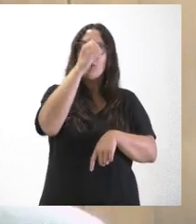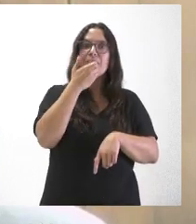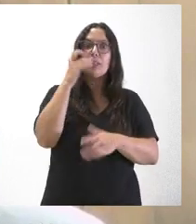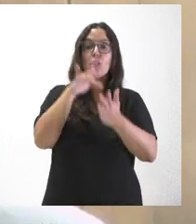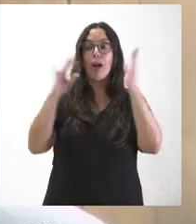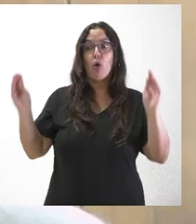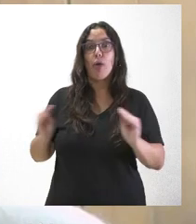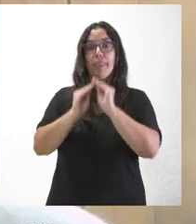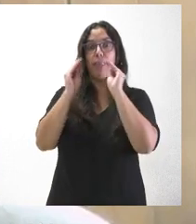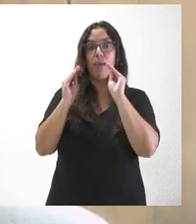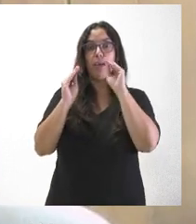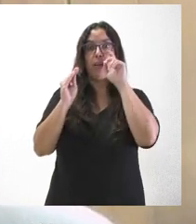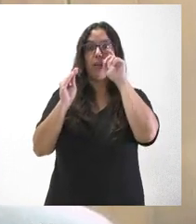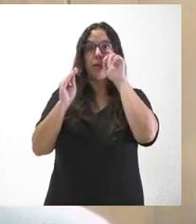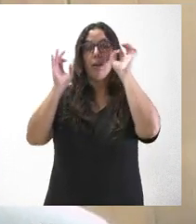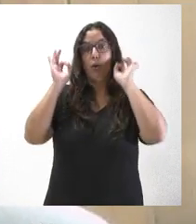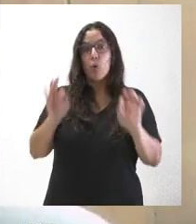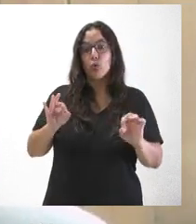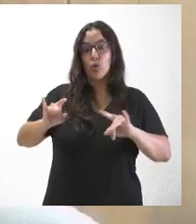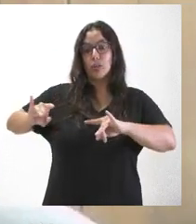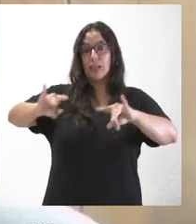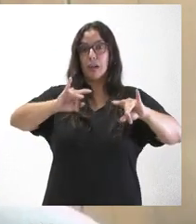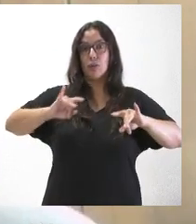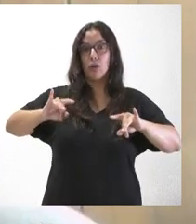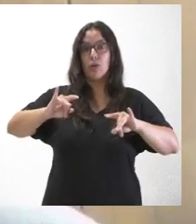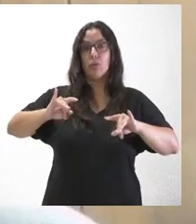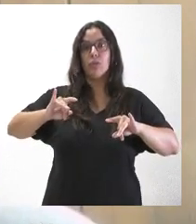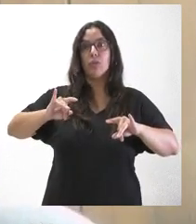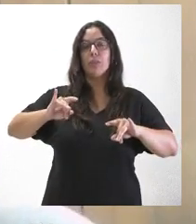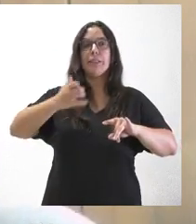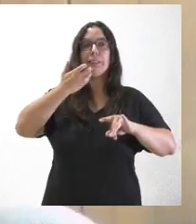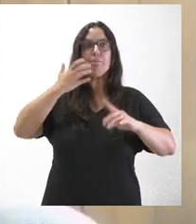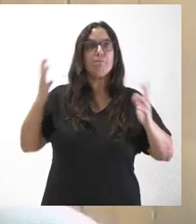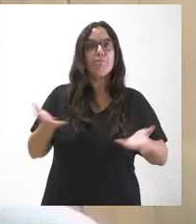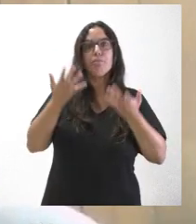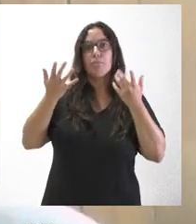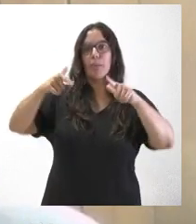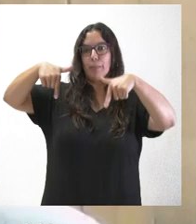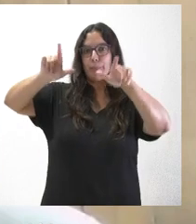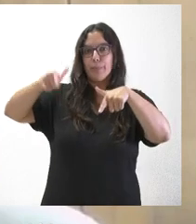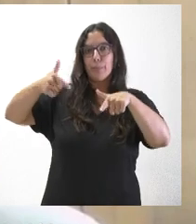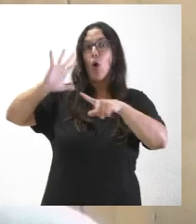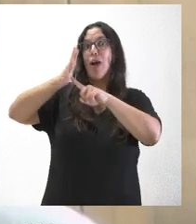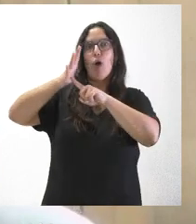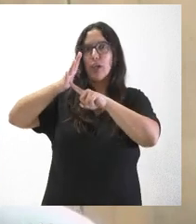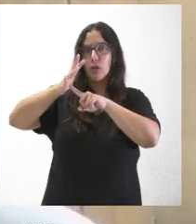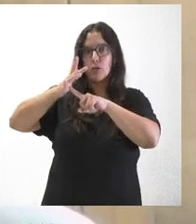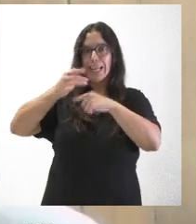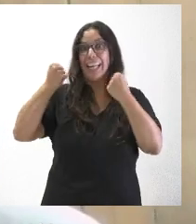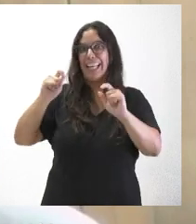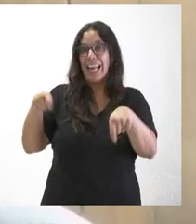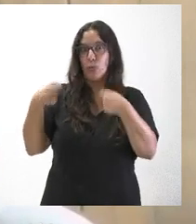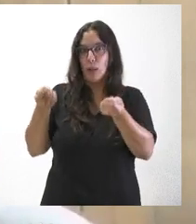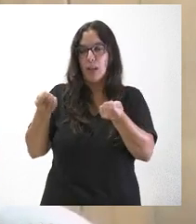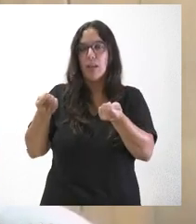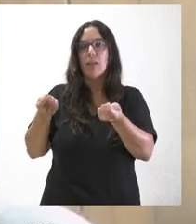coincidencia de superficie en la que se vaya a promover un parque fotovoltaico o un parque eólico y también